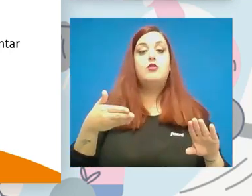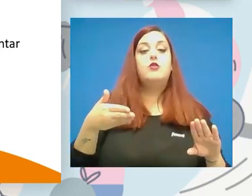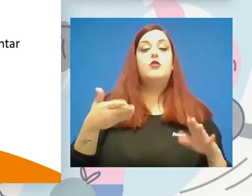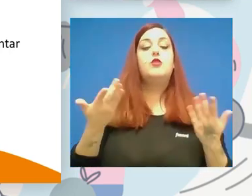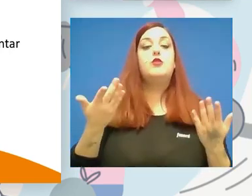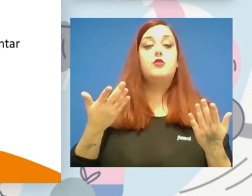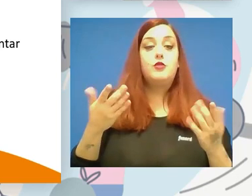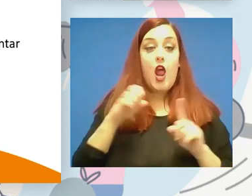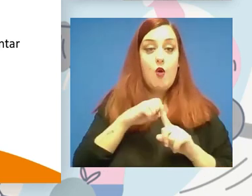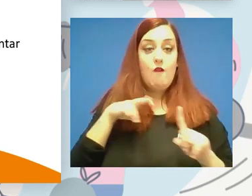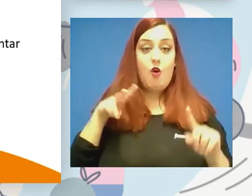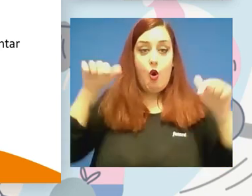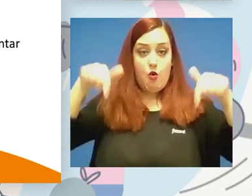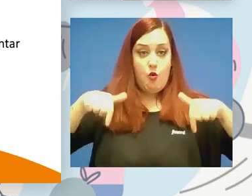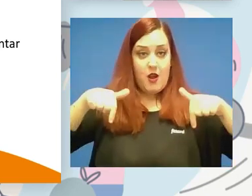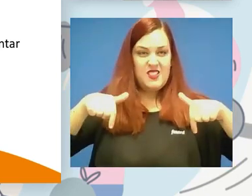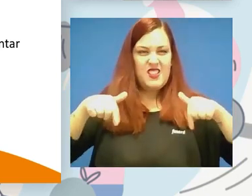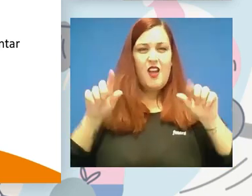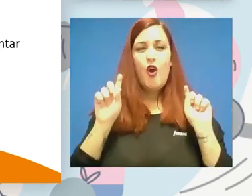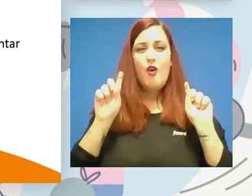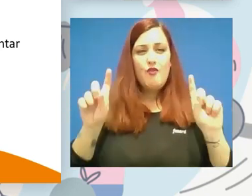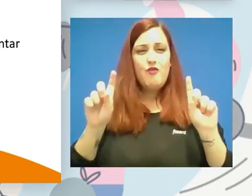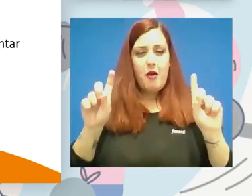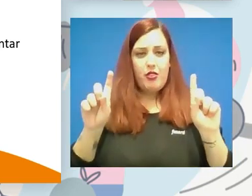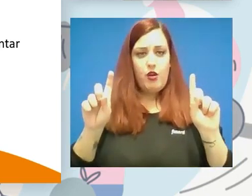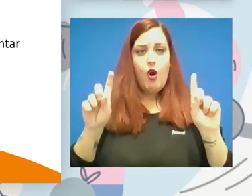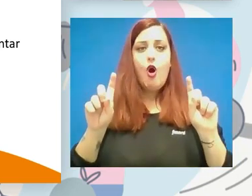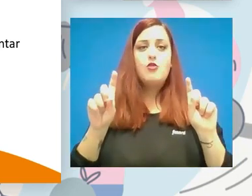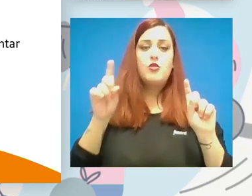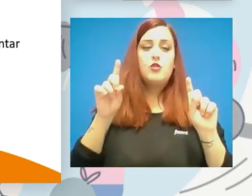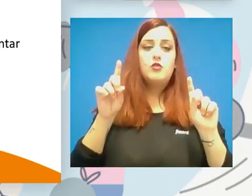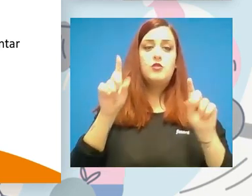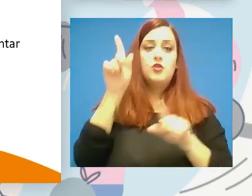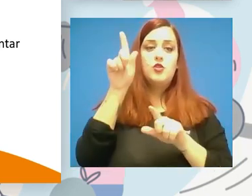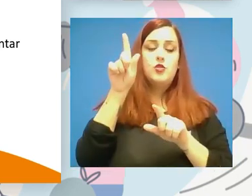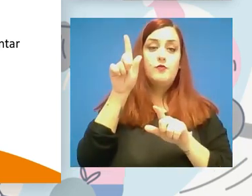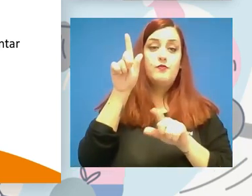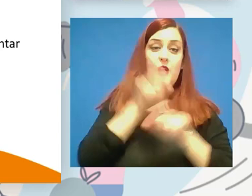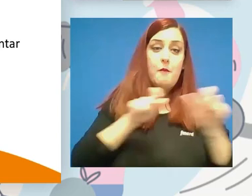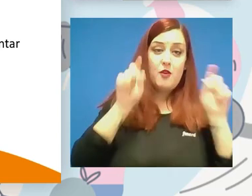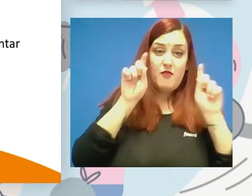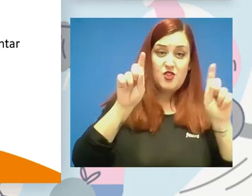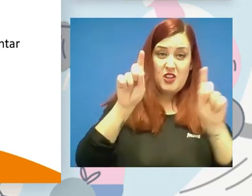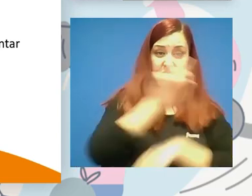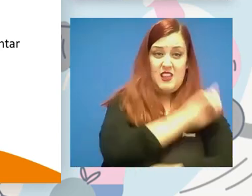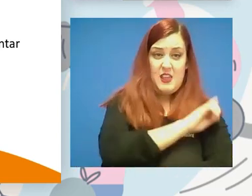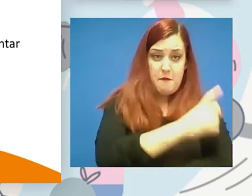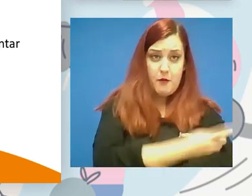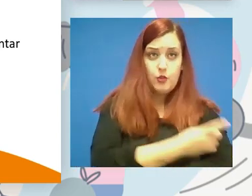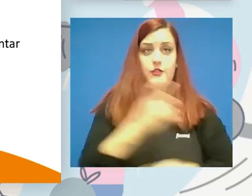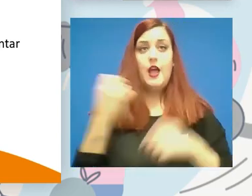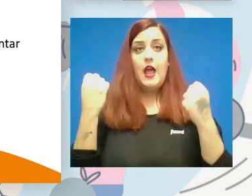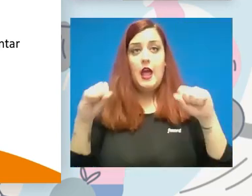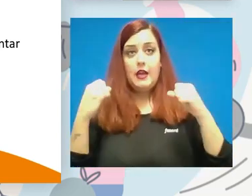foro como este, la falta de formación tanto en profesores de educación física, en entrenadores, en